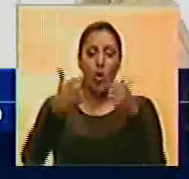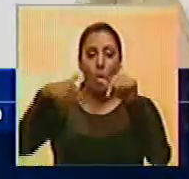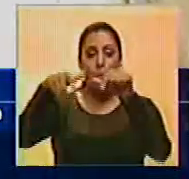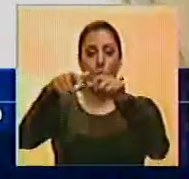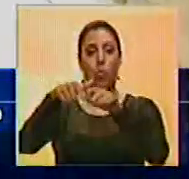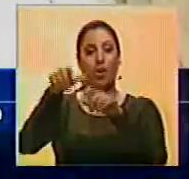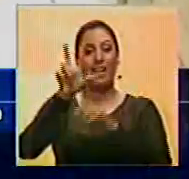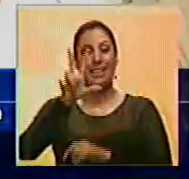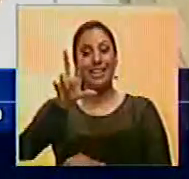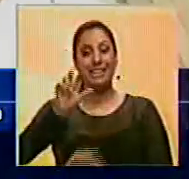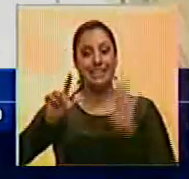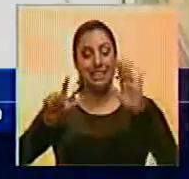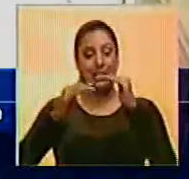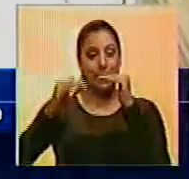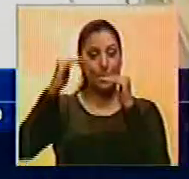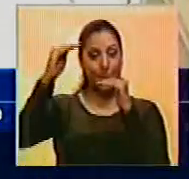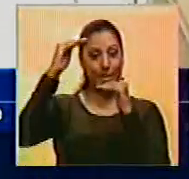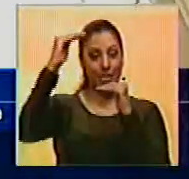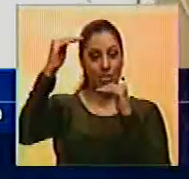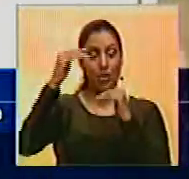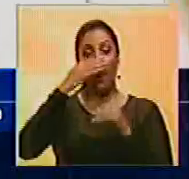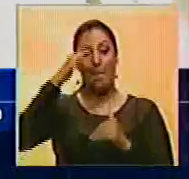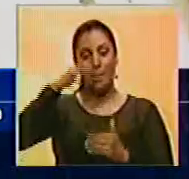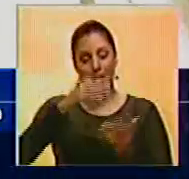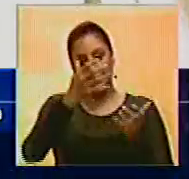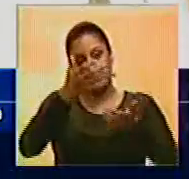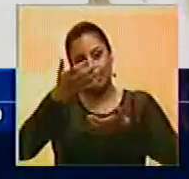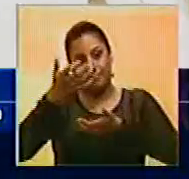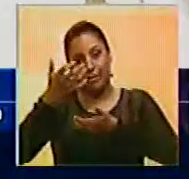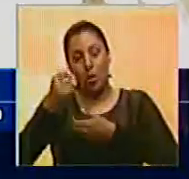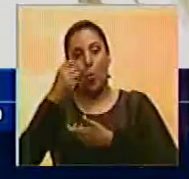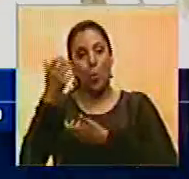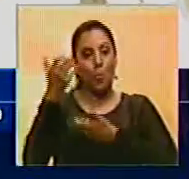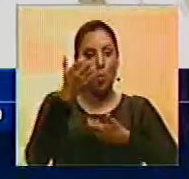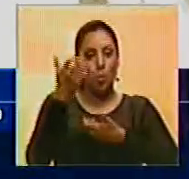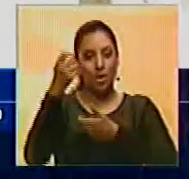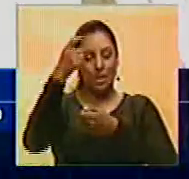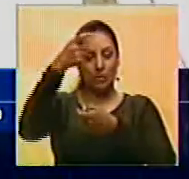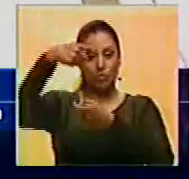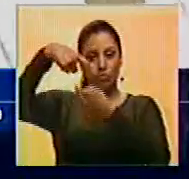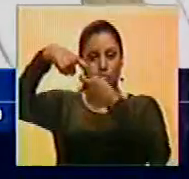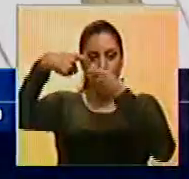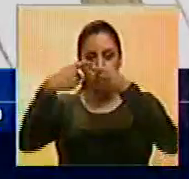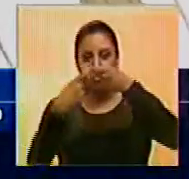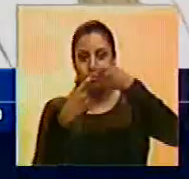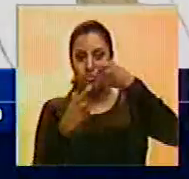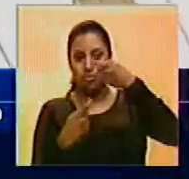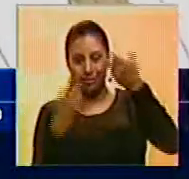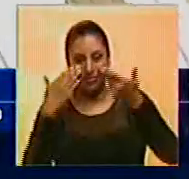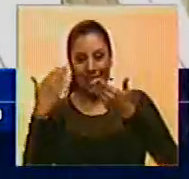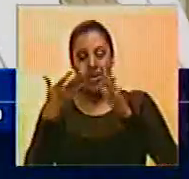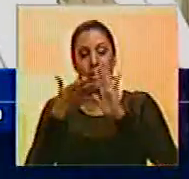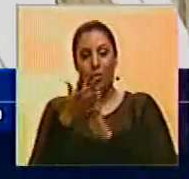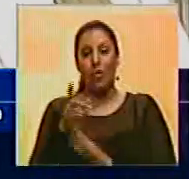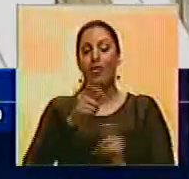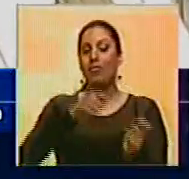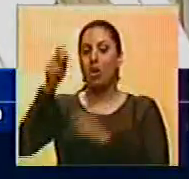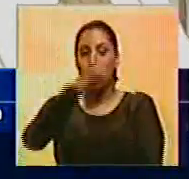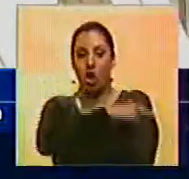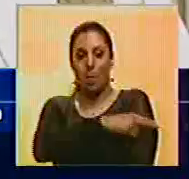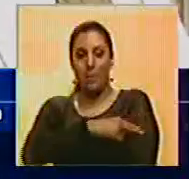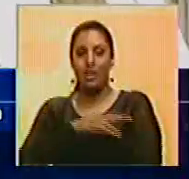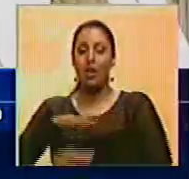edificio de 37 pisos. La menor fue sacada por un bombero a través del balcón del piso 18 y fue trasladada a un hospital